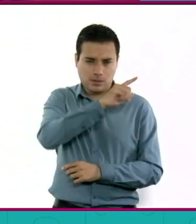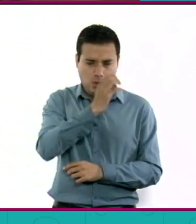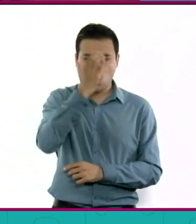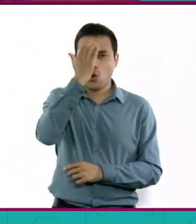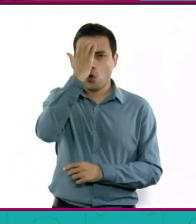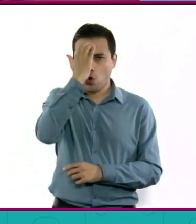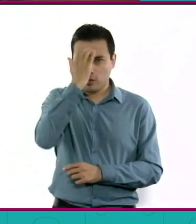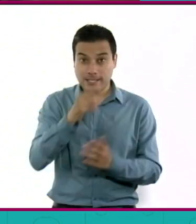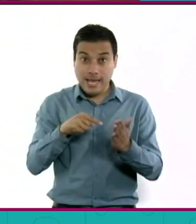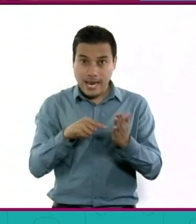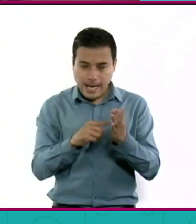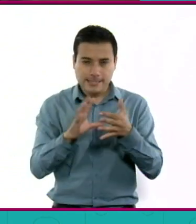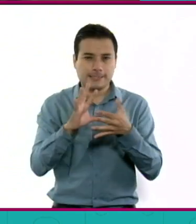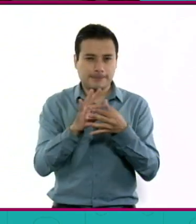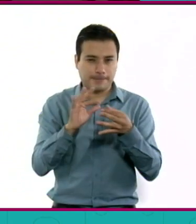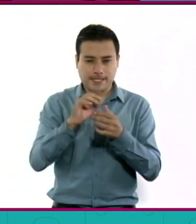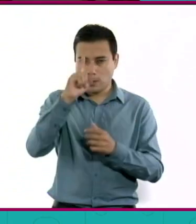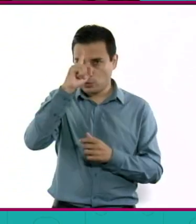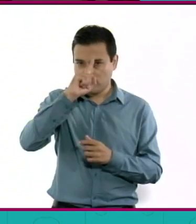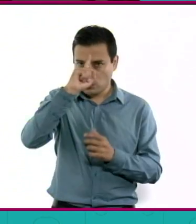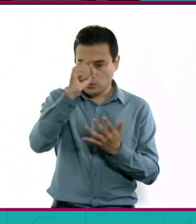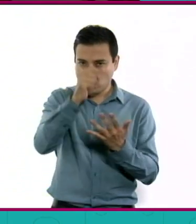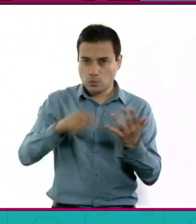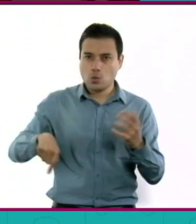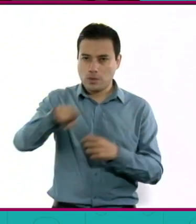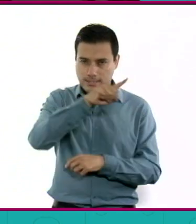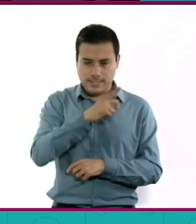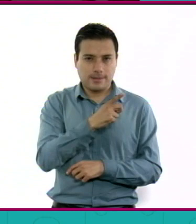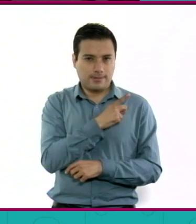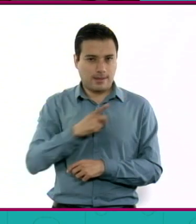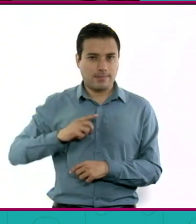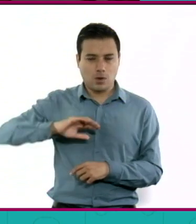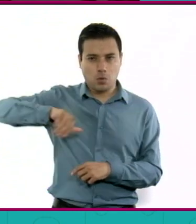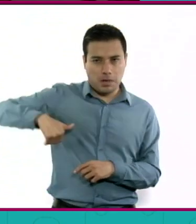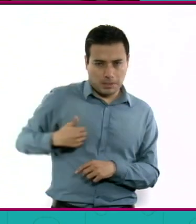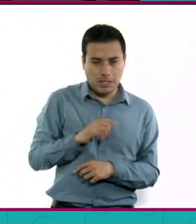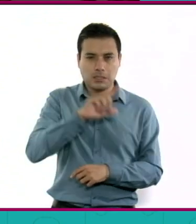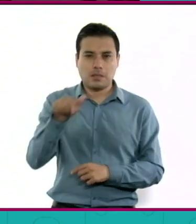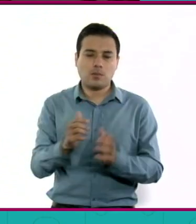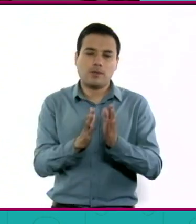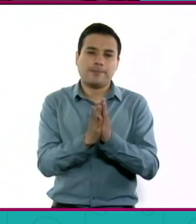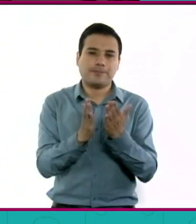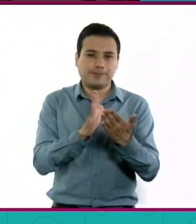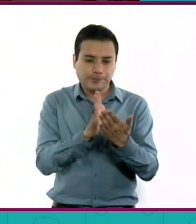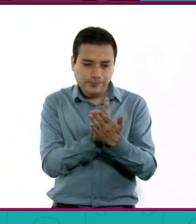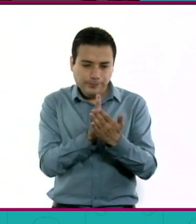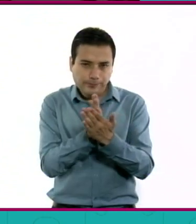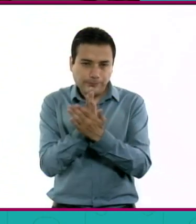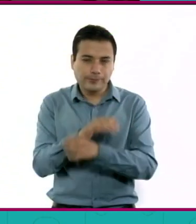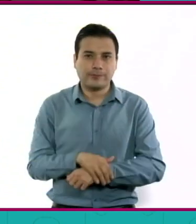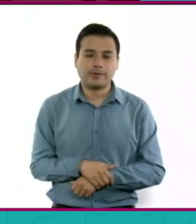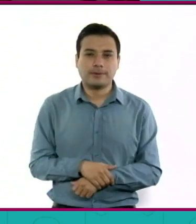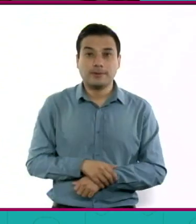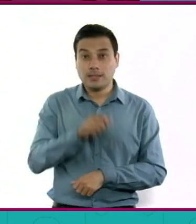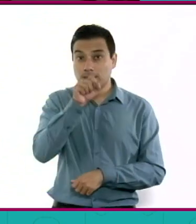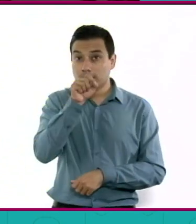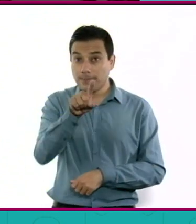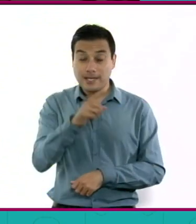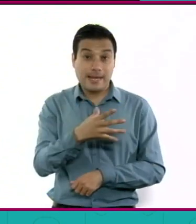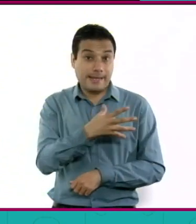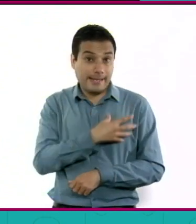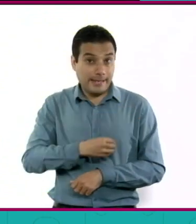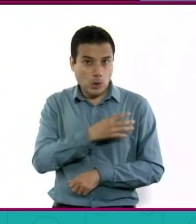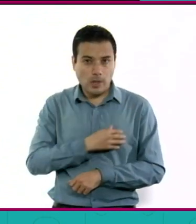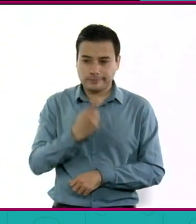que es muy importante que lo tengan en casa, que lo puedan ojear y por otro lado compartir con sus hijos el que